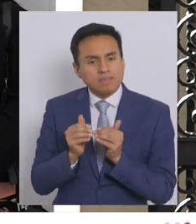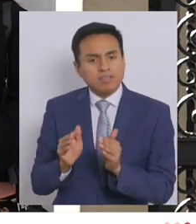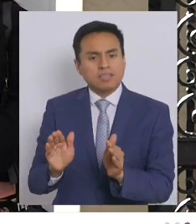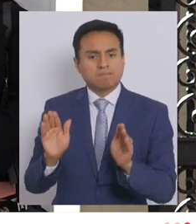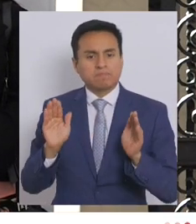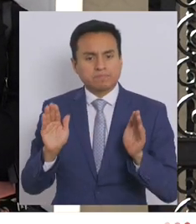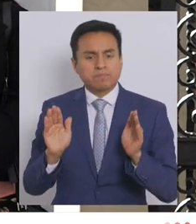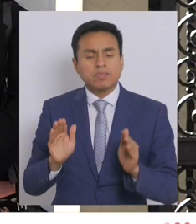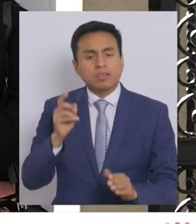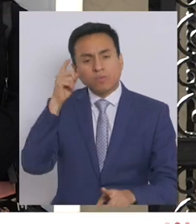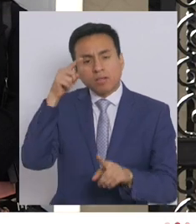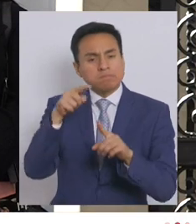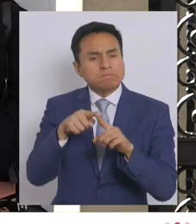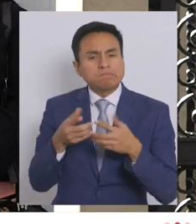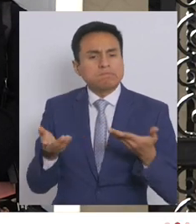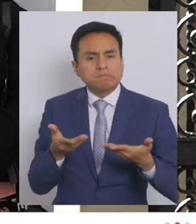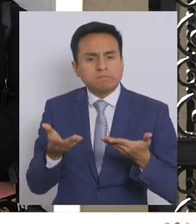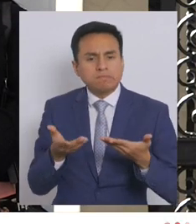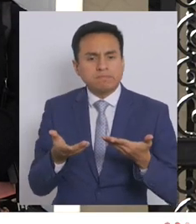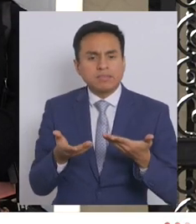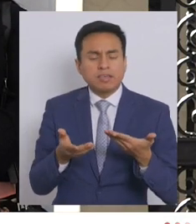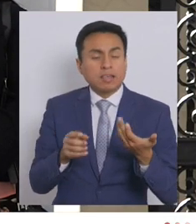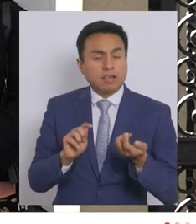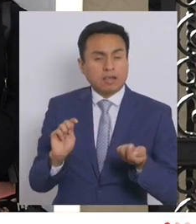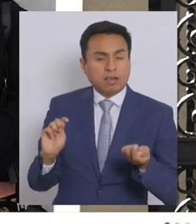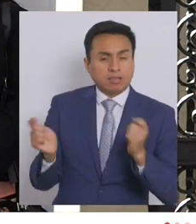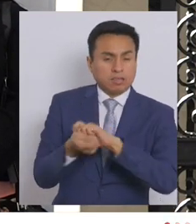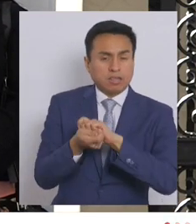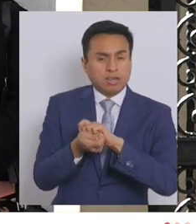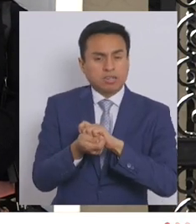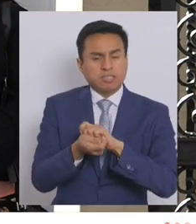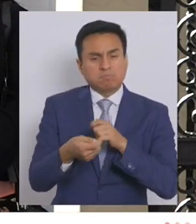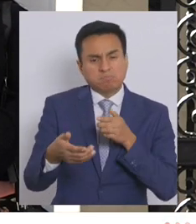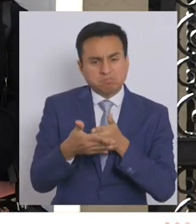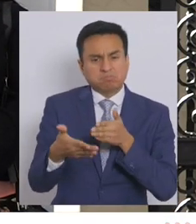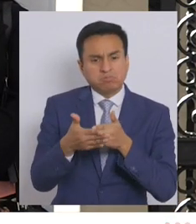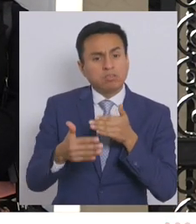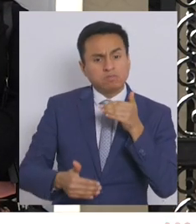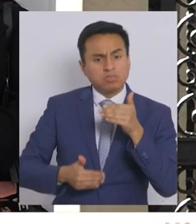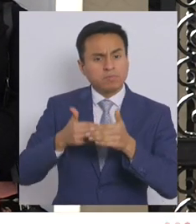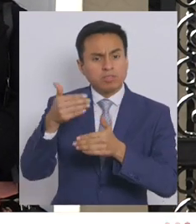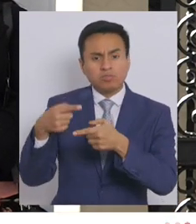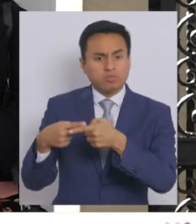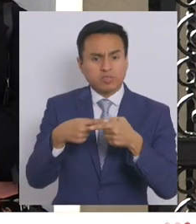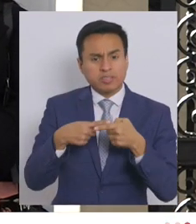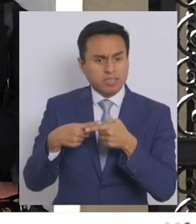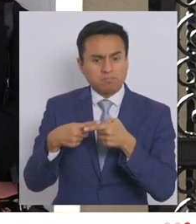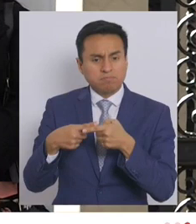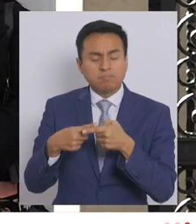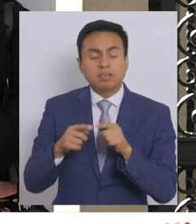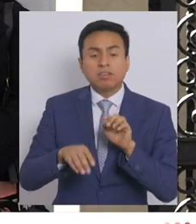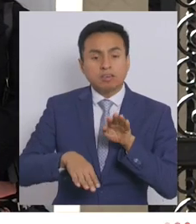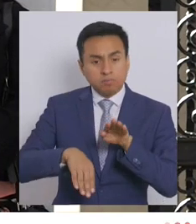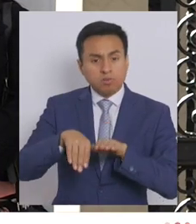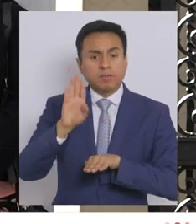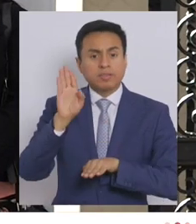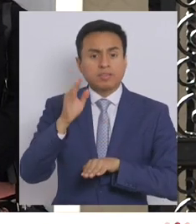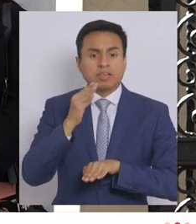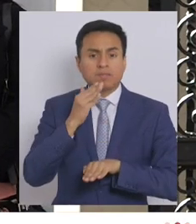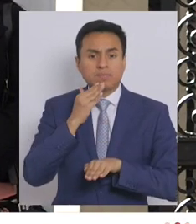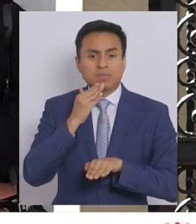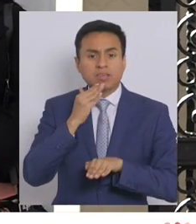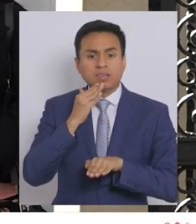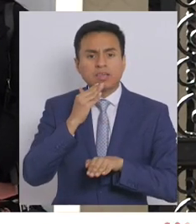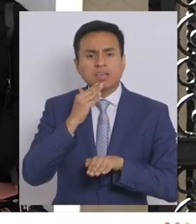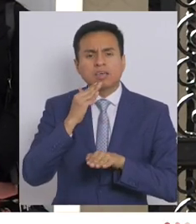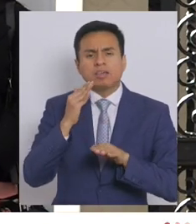Y lo que busca en el fondo es alterar o entorpecer el funcionamiento de la sociedad. Y muchas veces alterar y